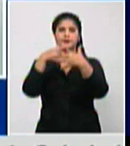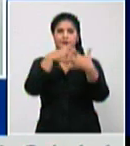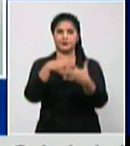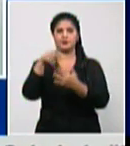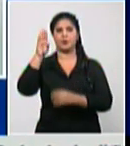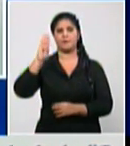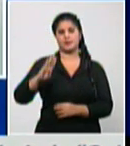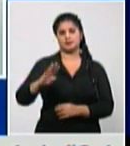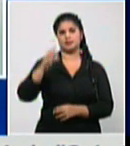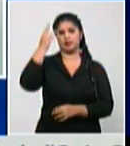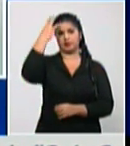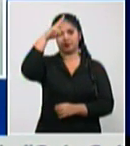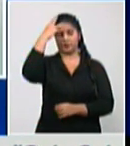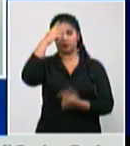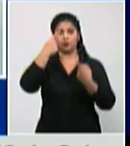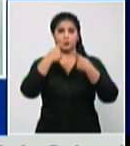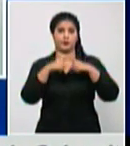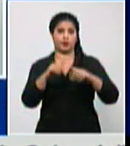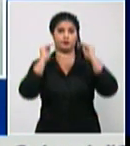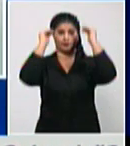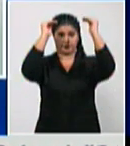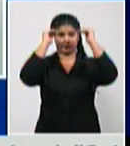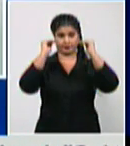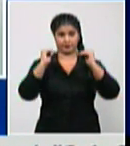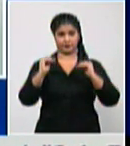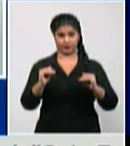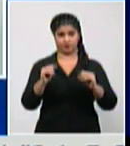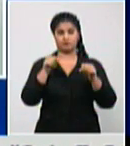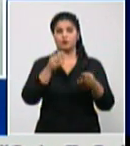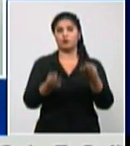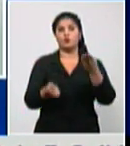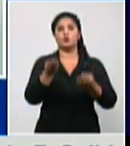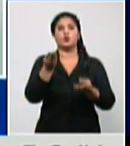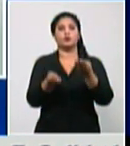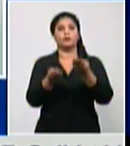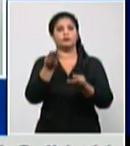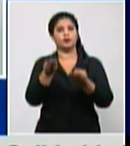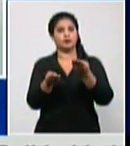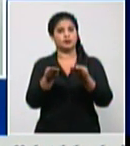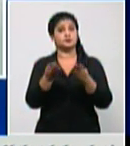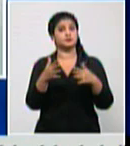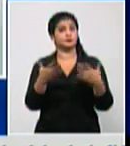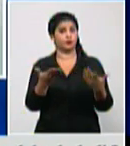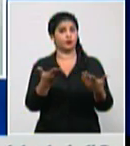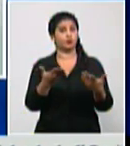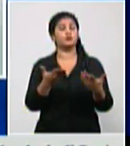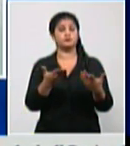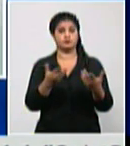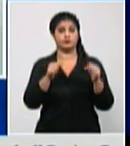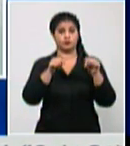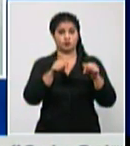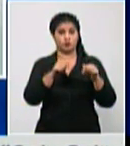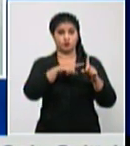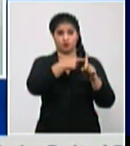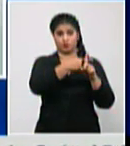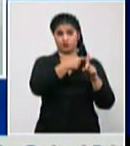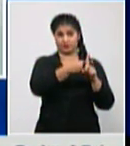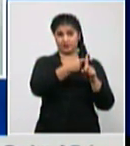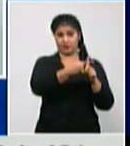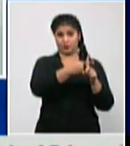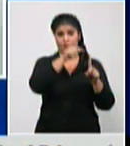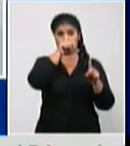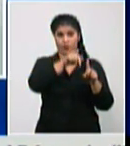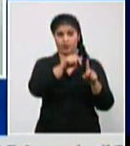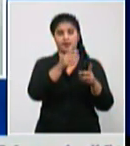pero cuando vamos a comparación con los casos por millón de habitantes que es como se